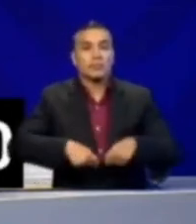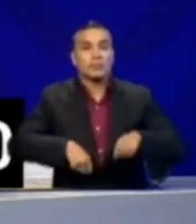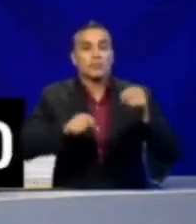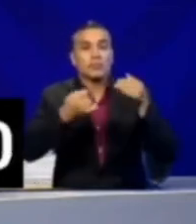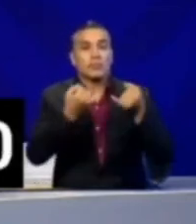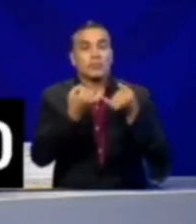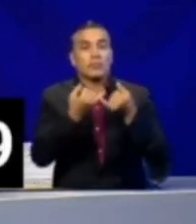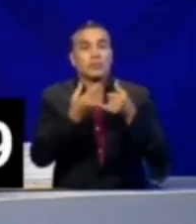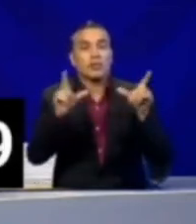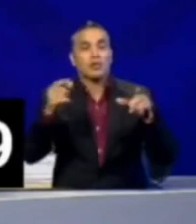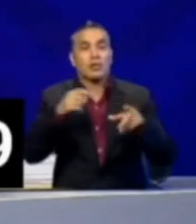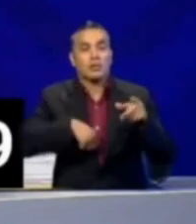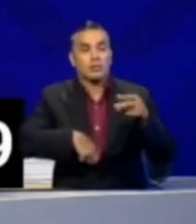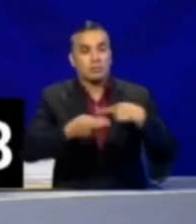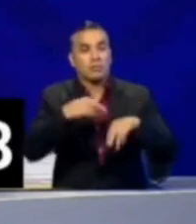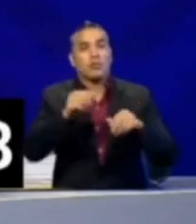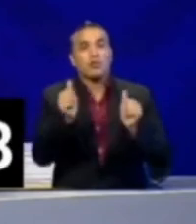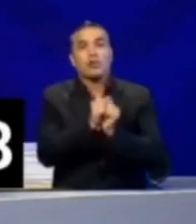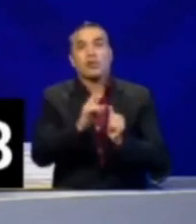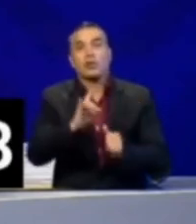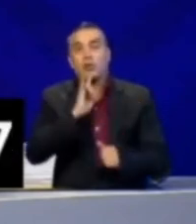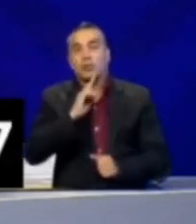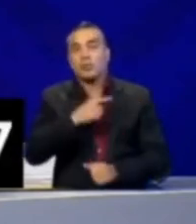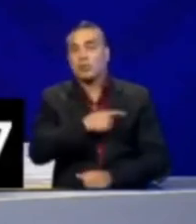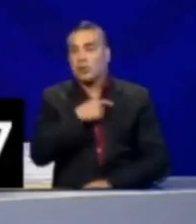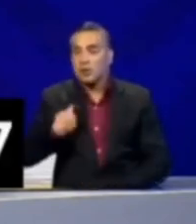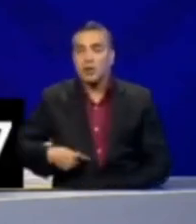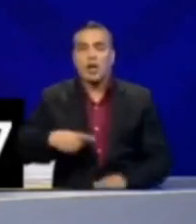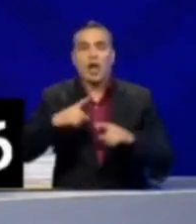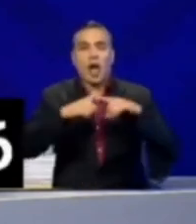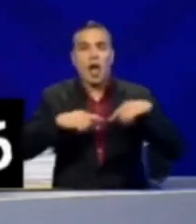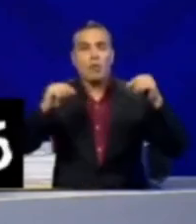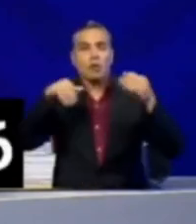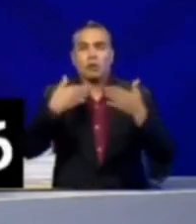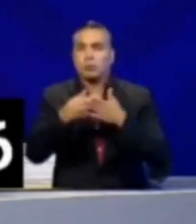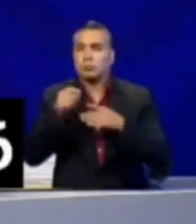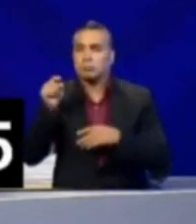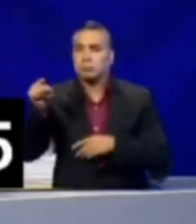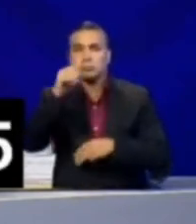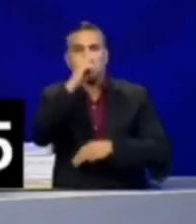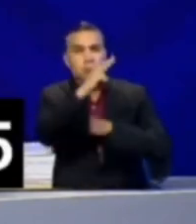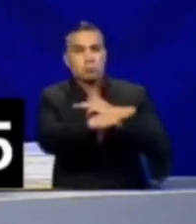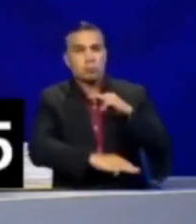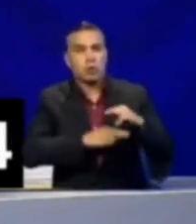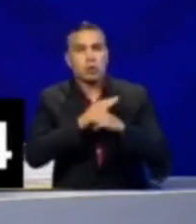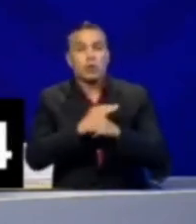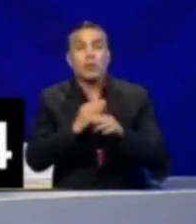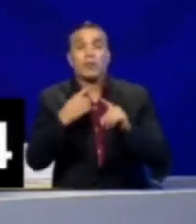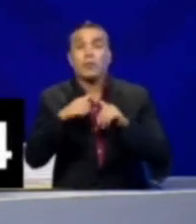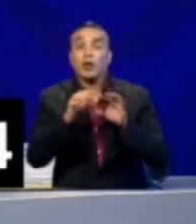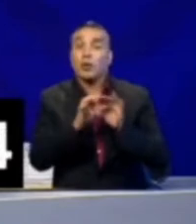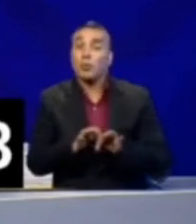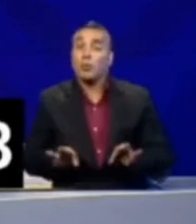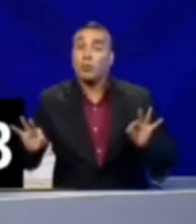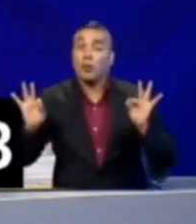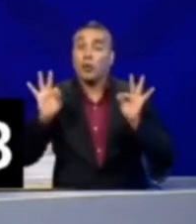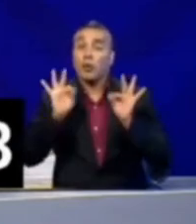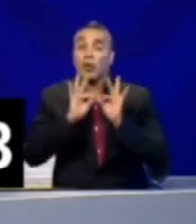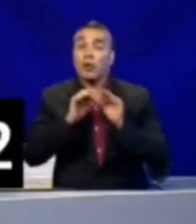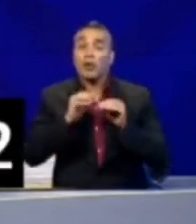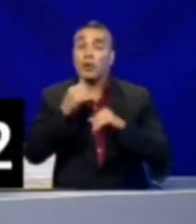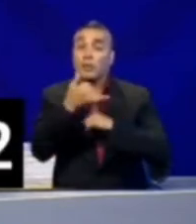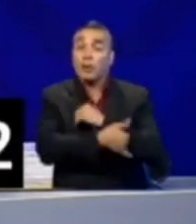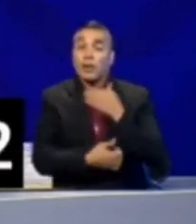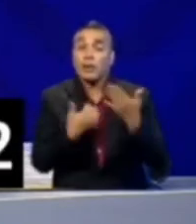libre comercio con Estados Unidos, con la China, con Japón, con todas las regiones del mundo. De manera especial, países y